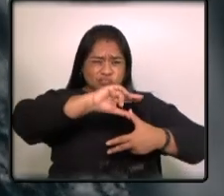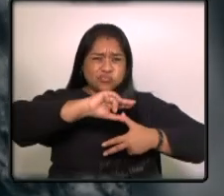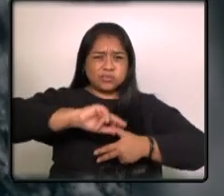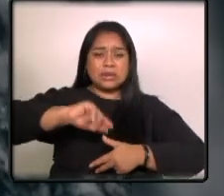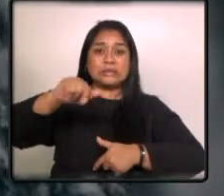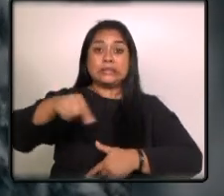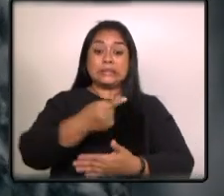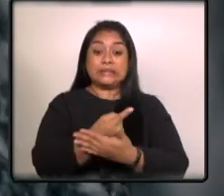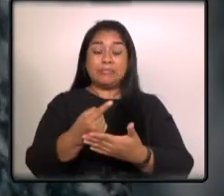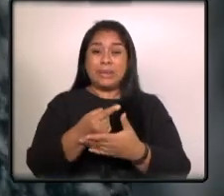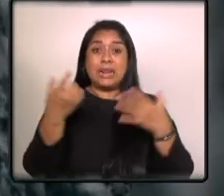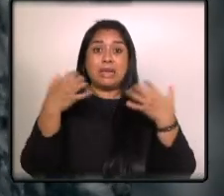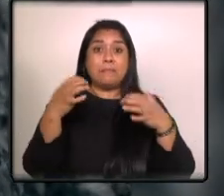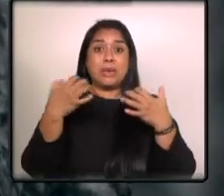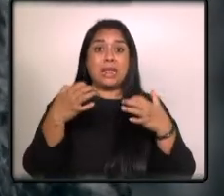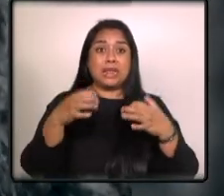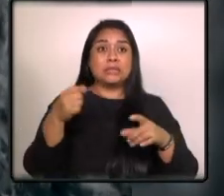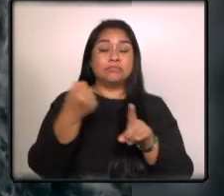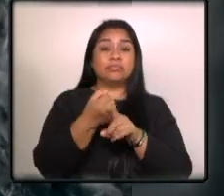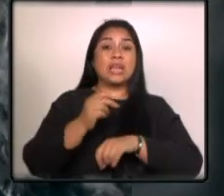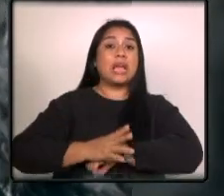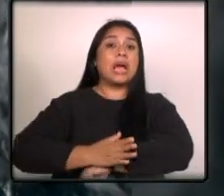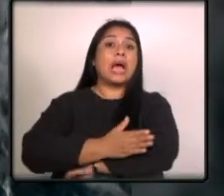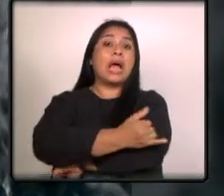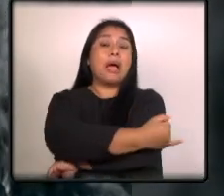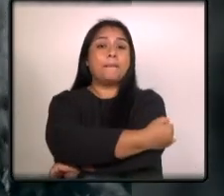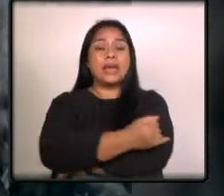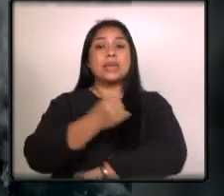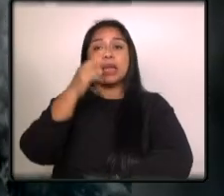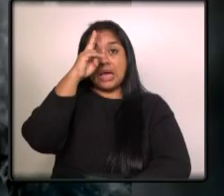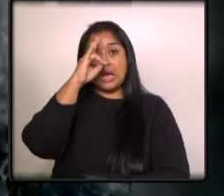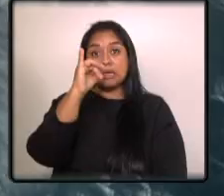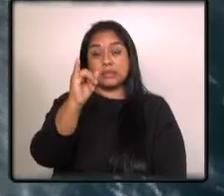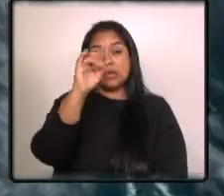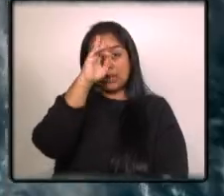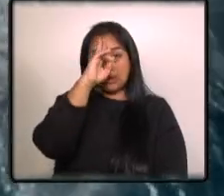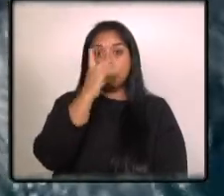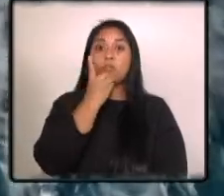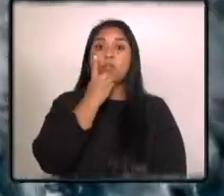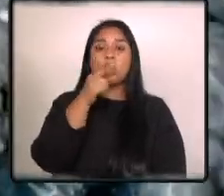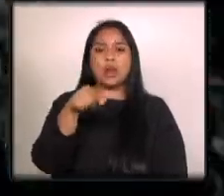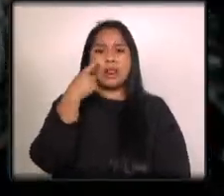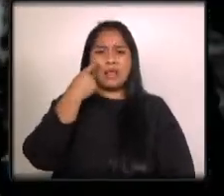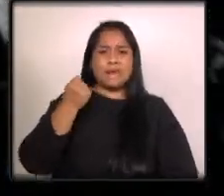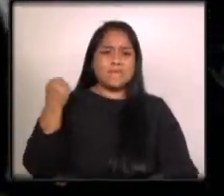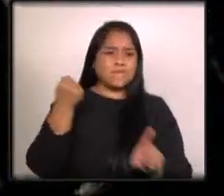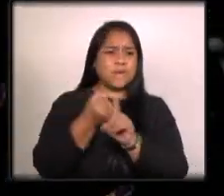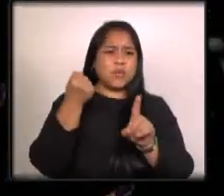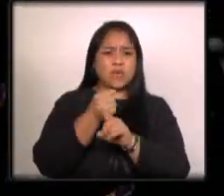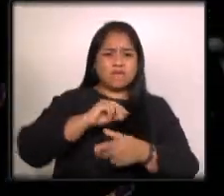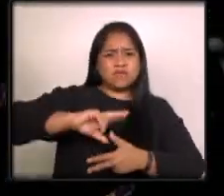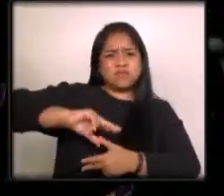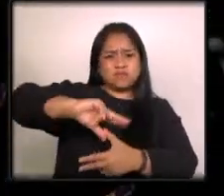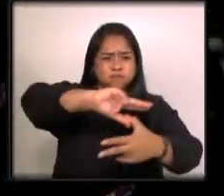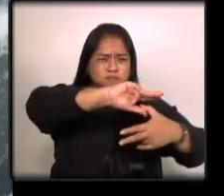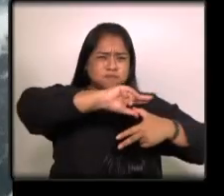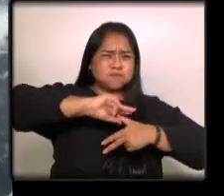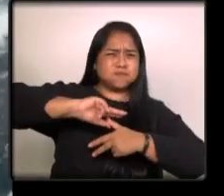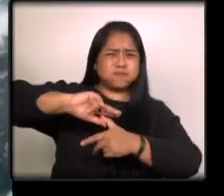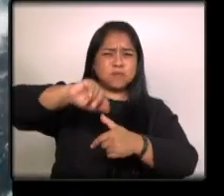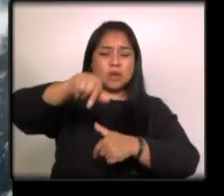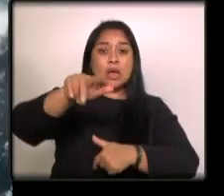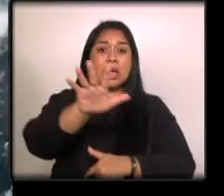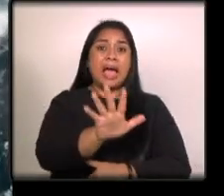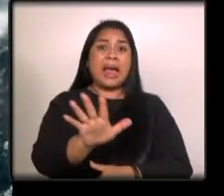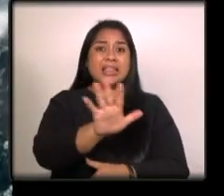semana de alerta intensa en jamaica haití y república dominicana después de su paso devastador por el caribe oriental donde